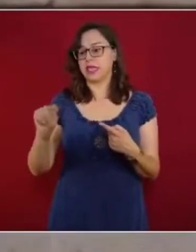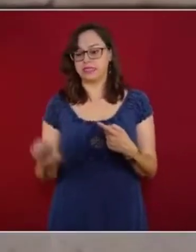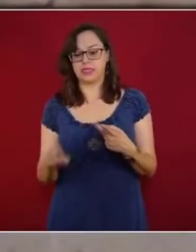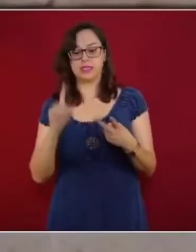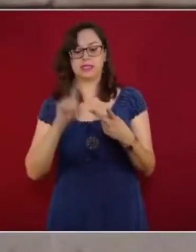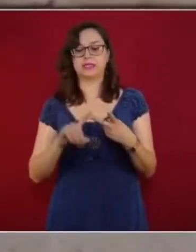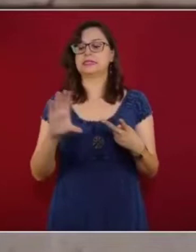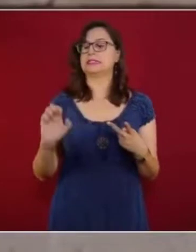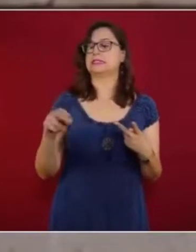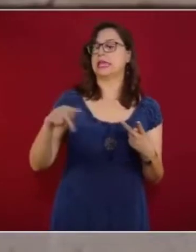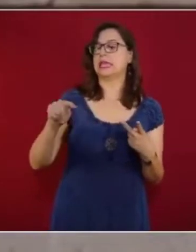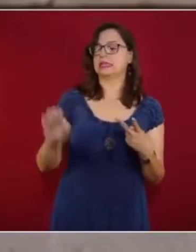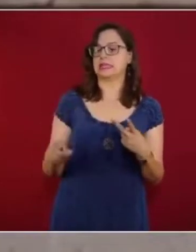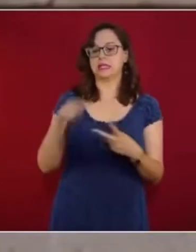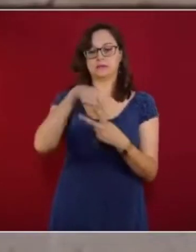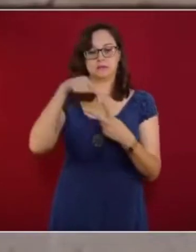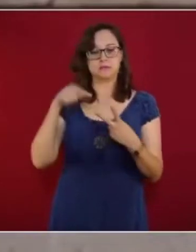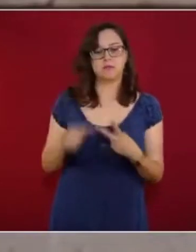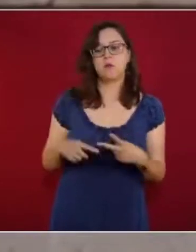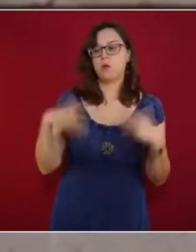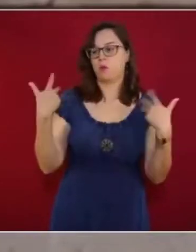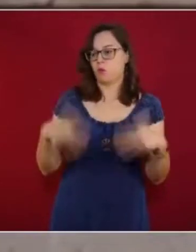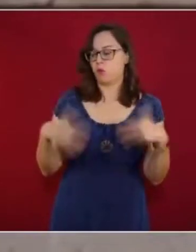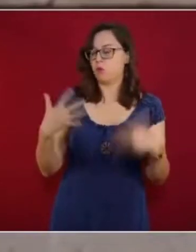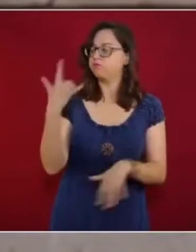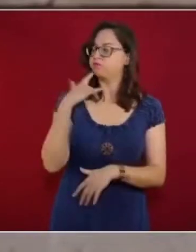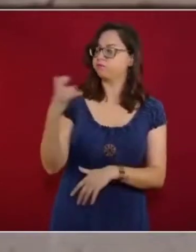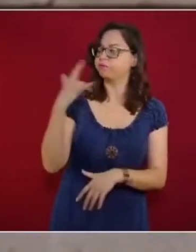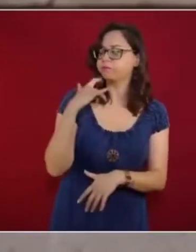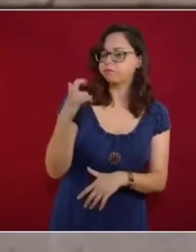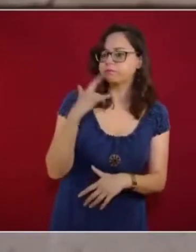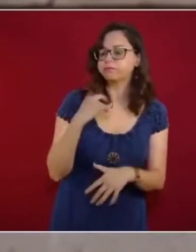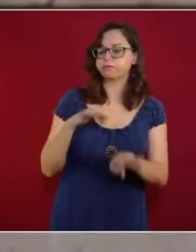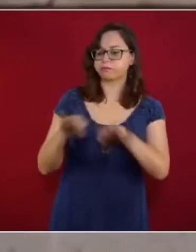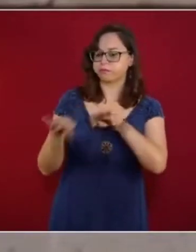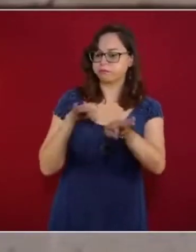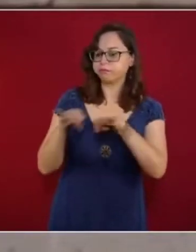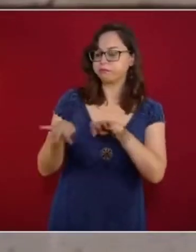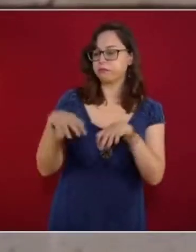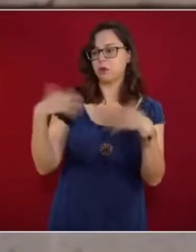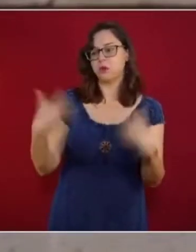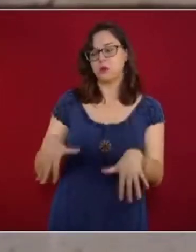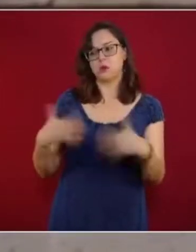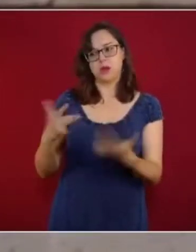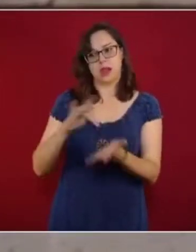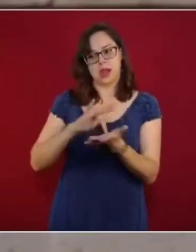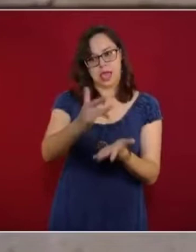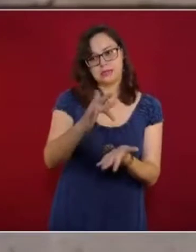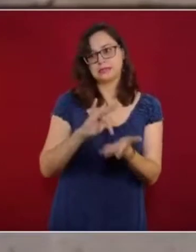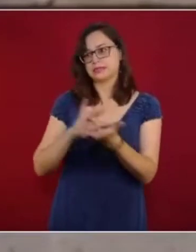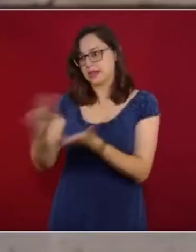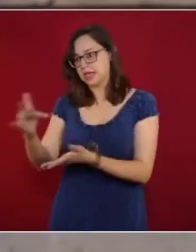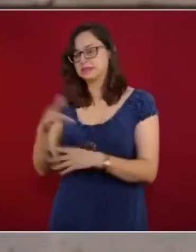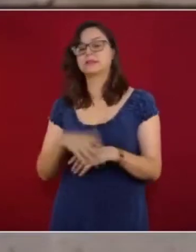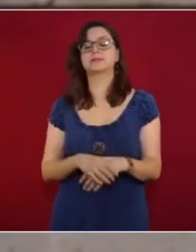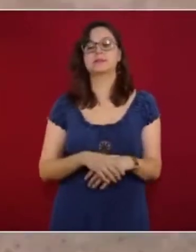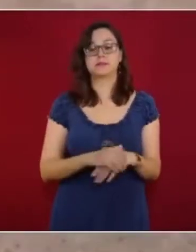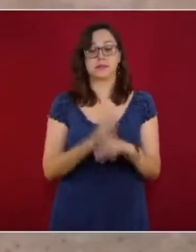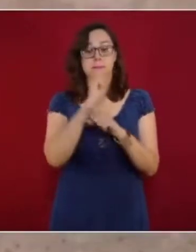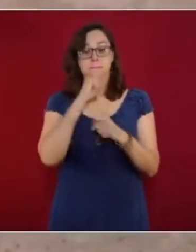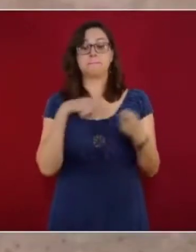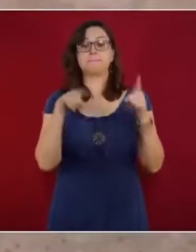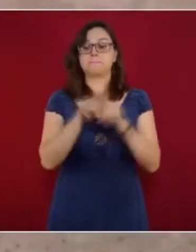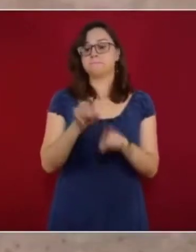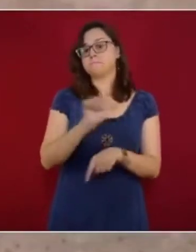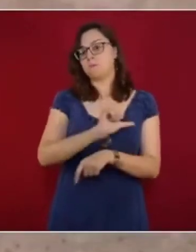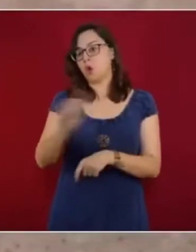por su ardua labor. Muchas gracias por el compromiso que hacen para nuestros maestros y también a otros importantes agremiados